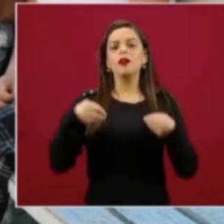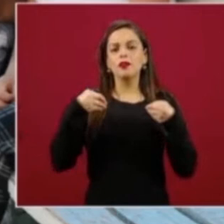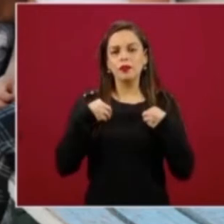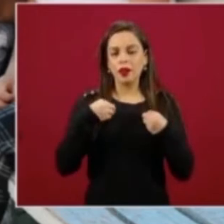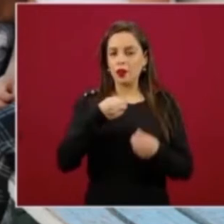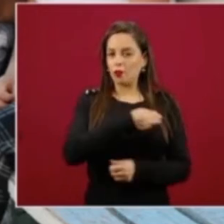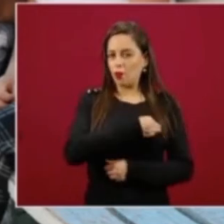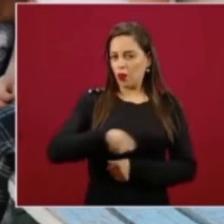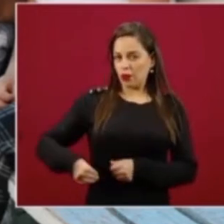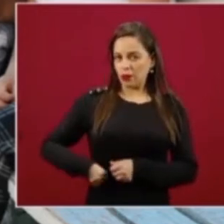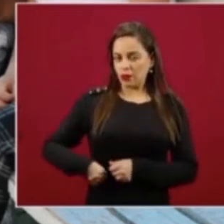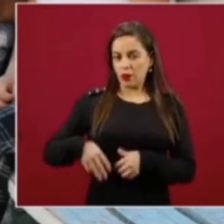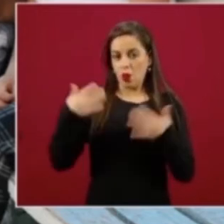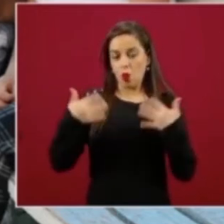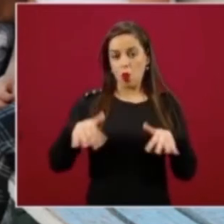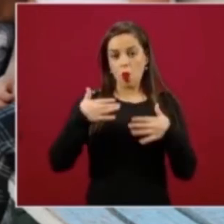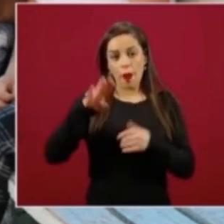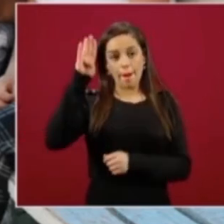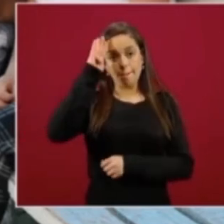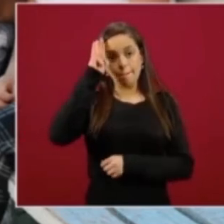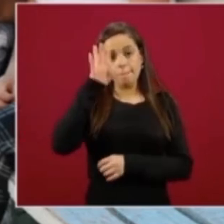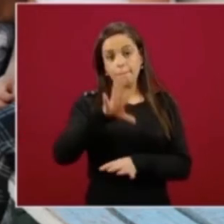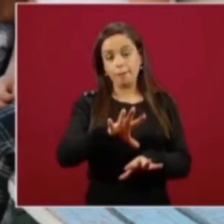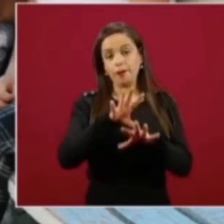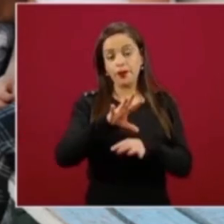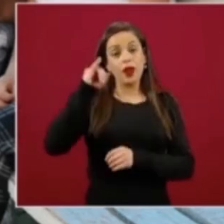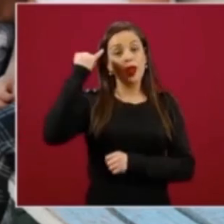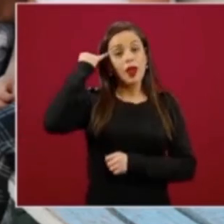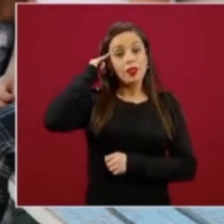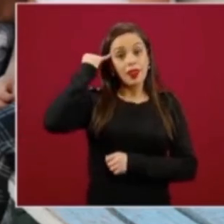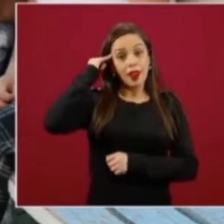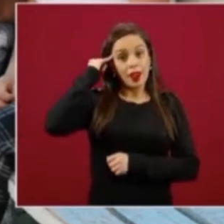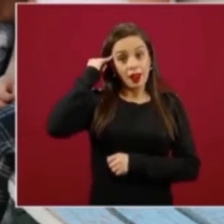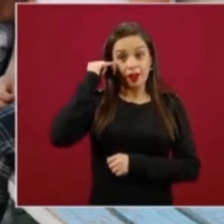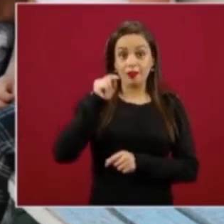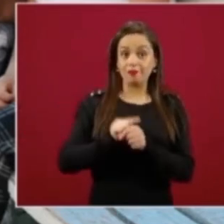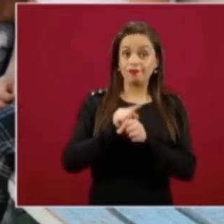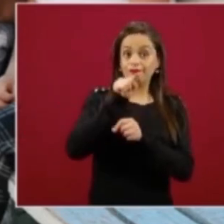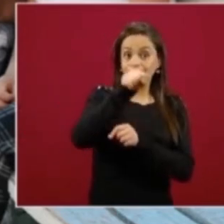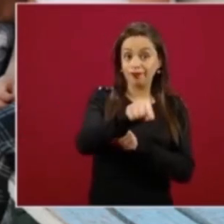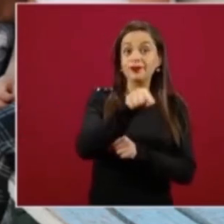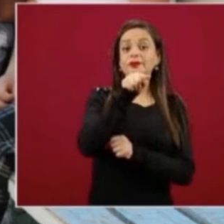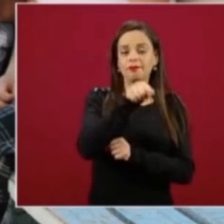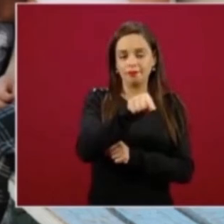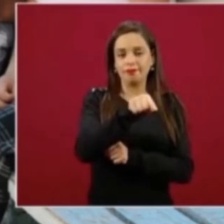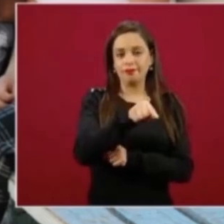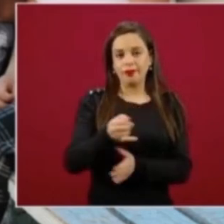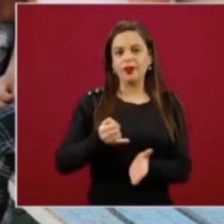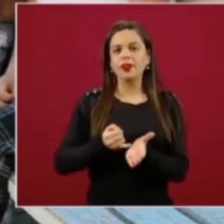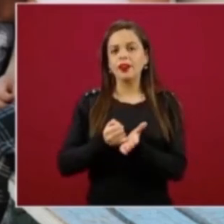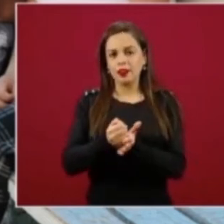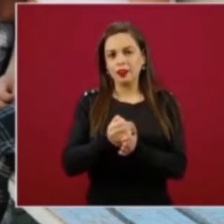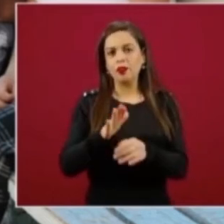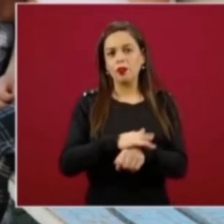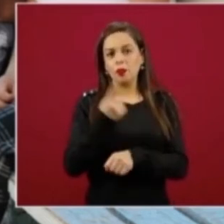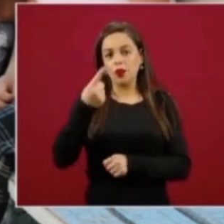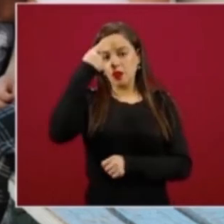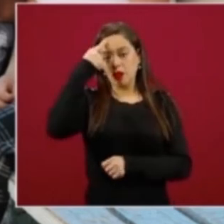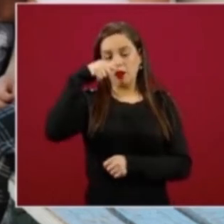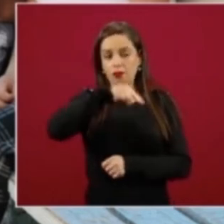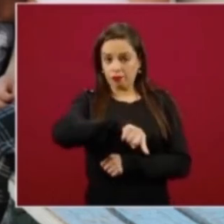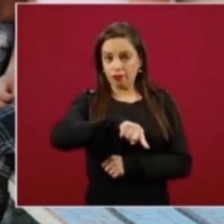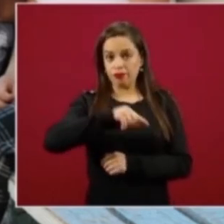presencia indígena. Esta es una decisión para combatir las brechas de desigualdad que